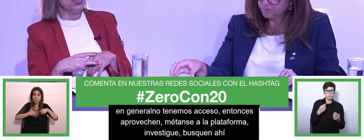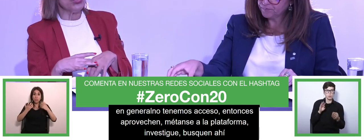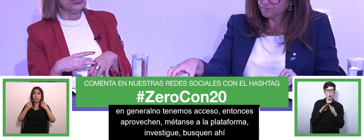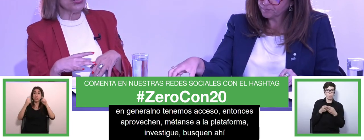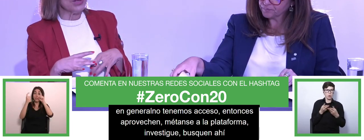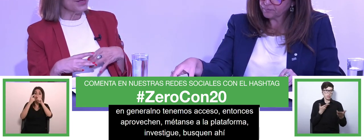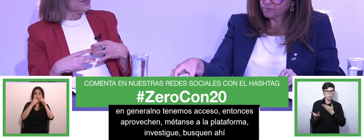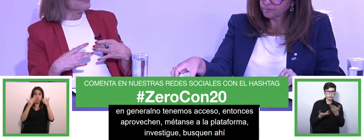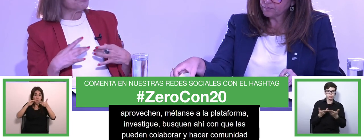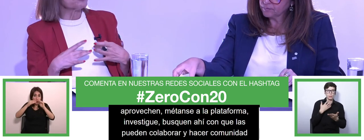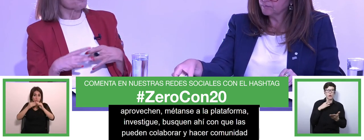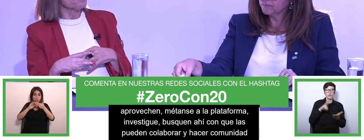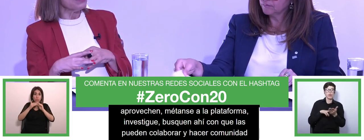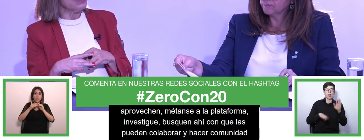como